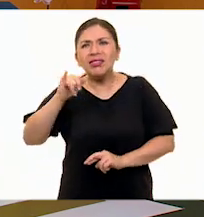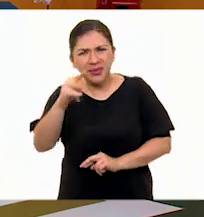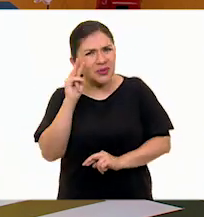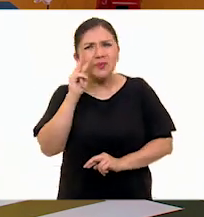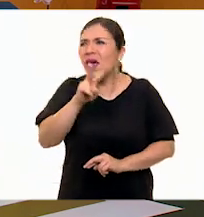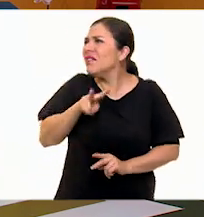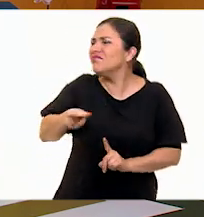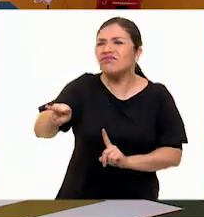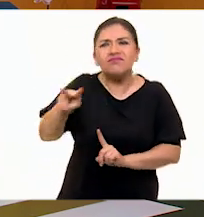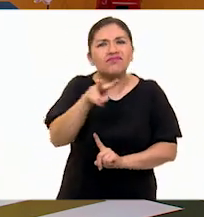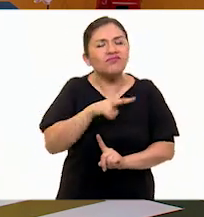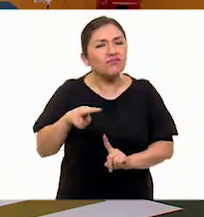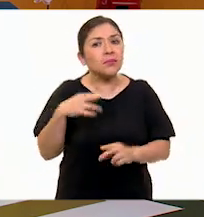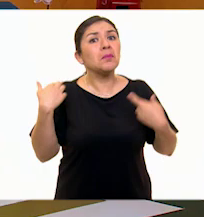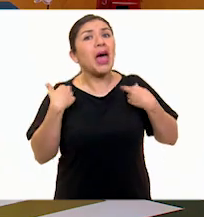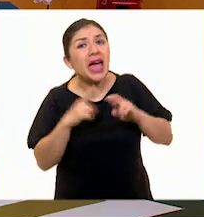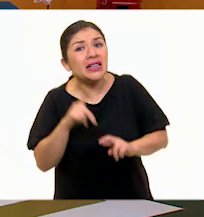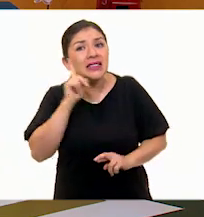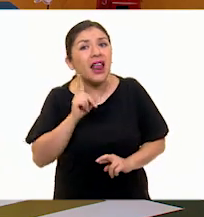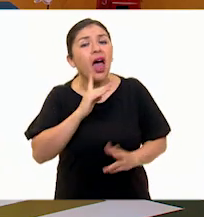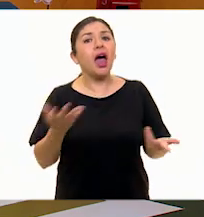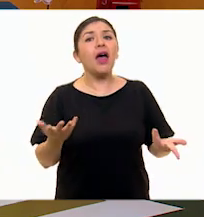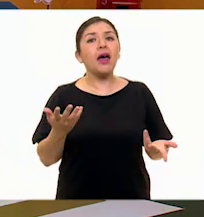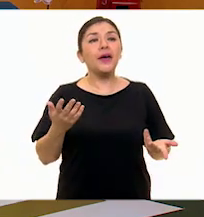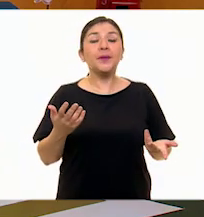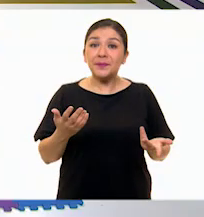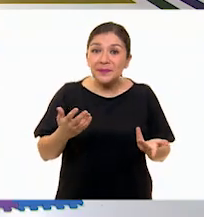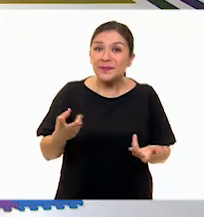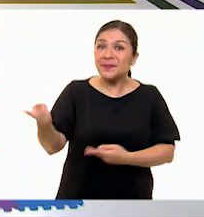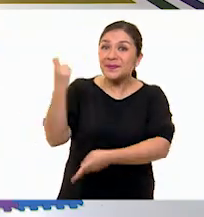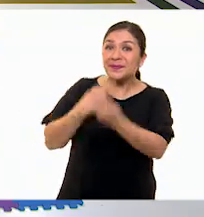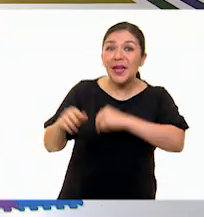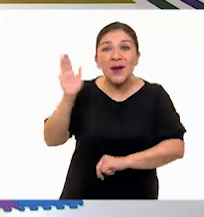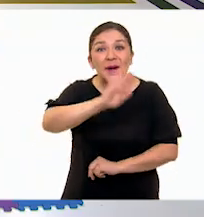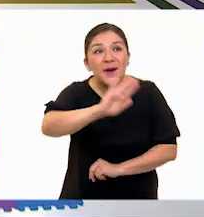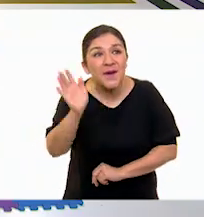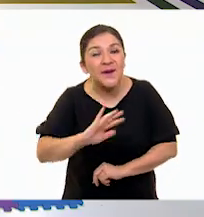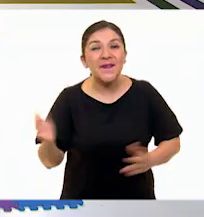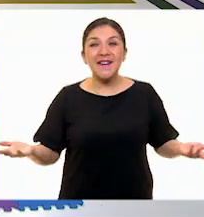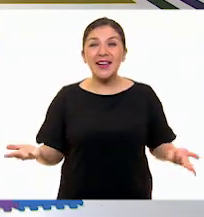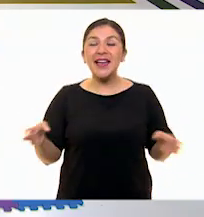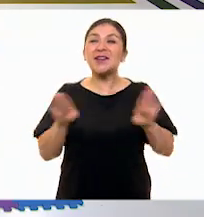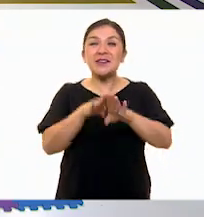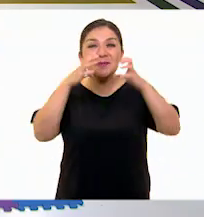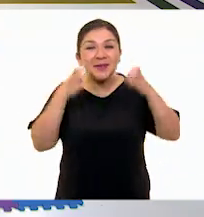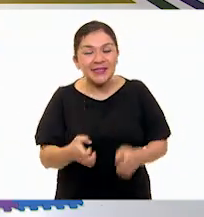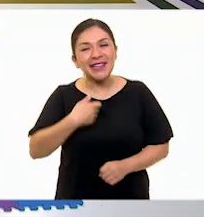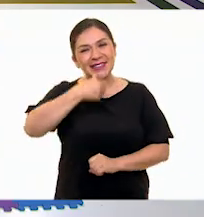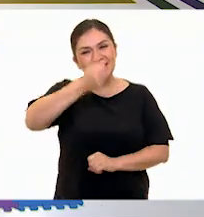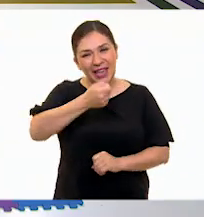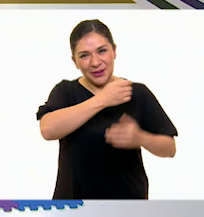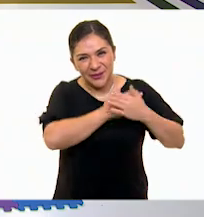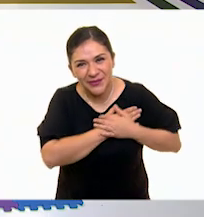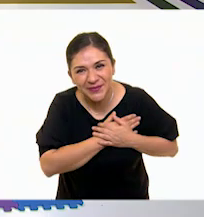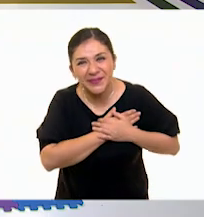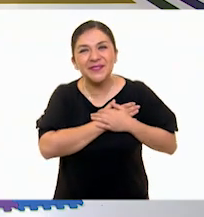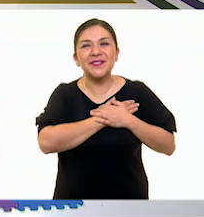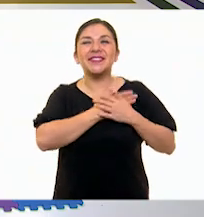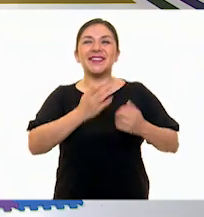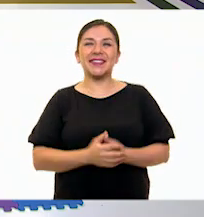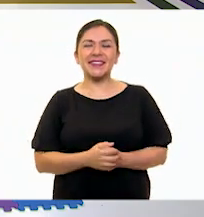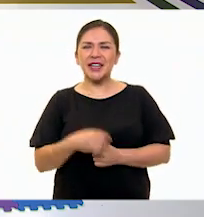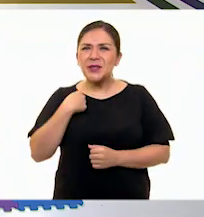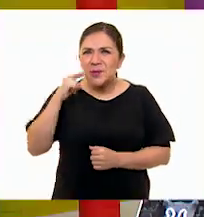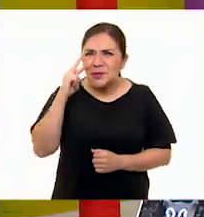ven por ahí? Maestra Leti. Hola. Maestra Leti, ¿cómo está? ¿Cómo estás? Hola. saludo de corazón. que sí.